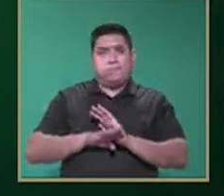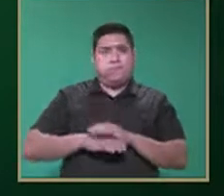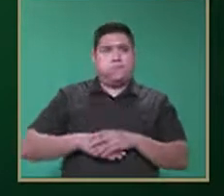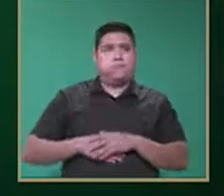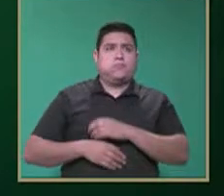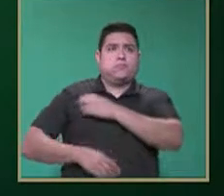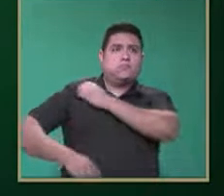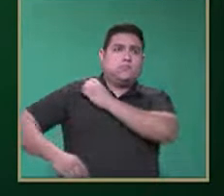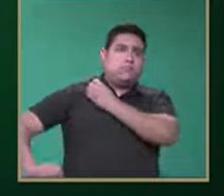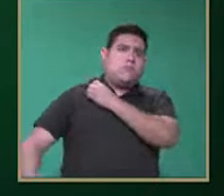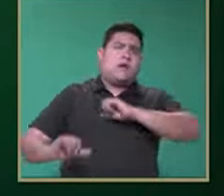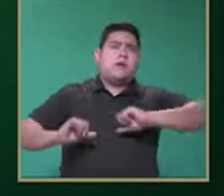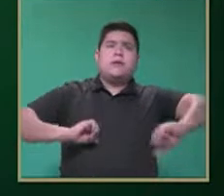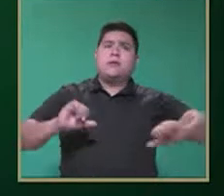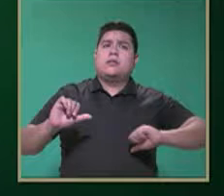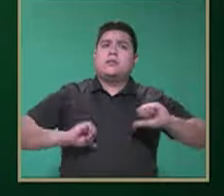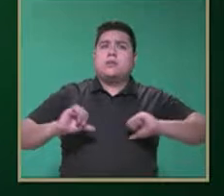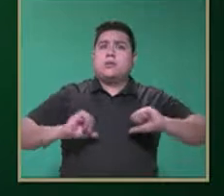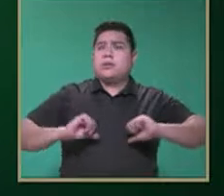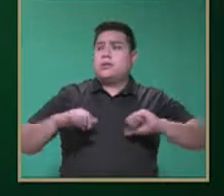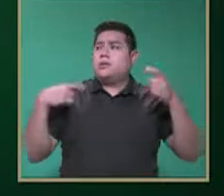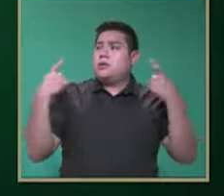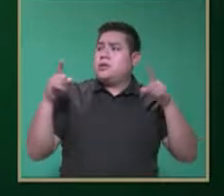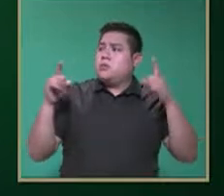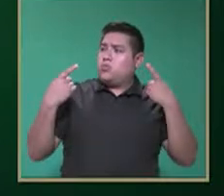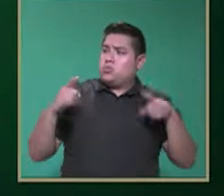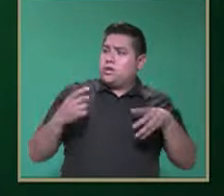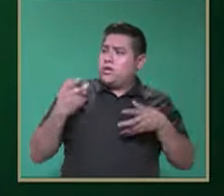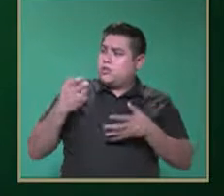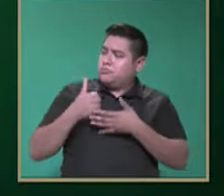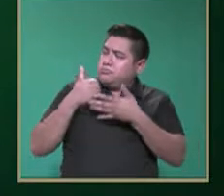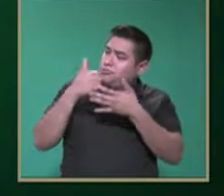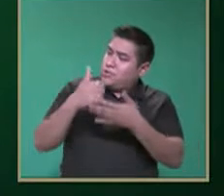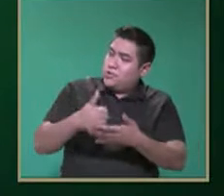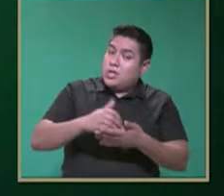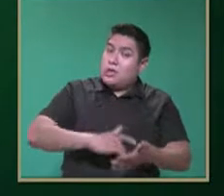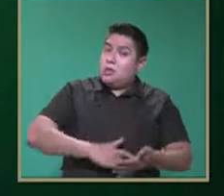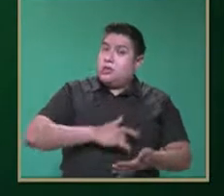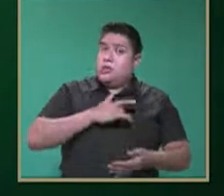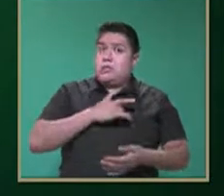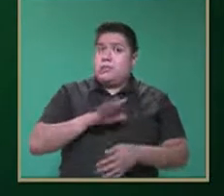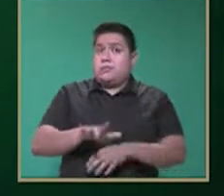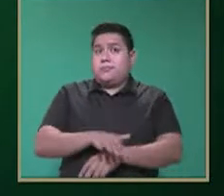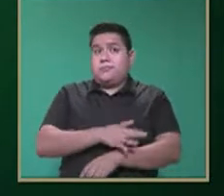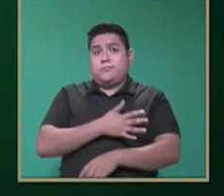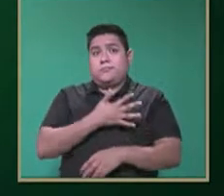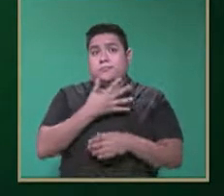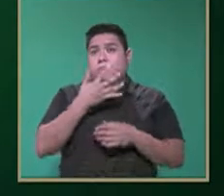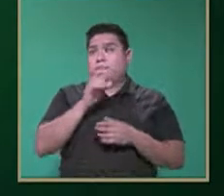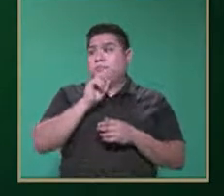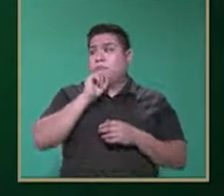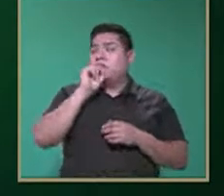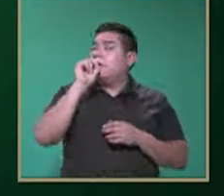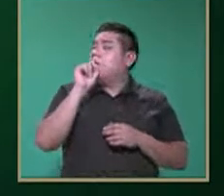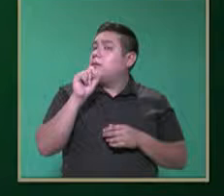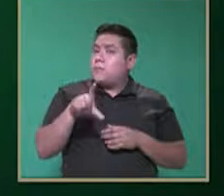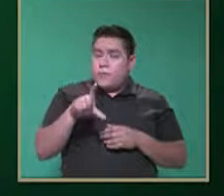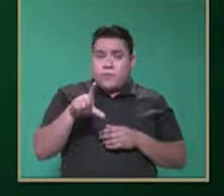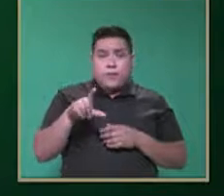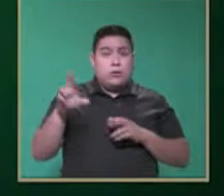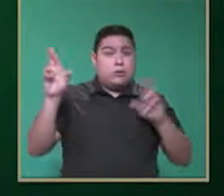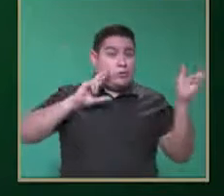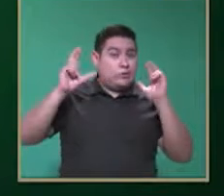Incluimos también actividades de música, que esto nos favorece en lo emocional. Mencionamos que les afecta mucho los